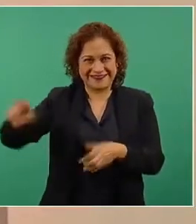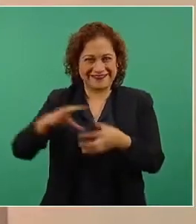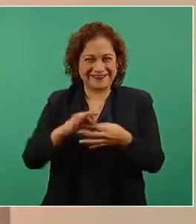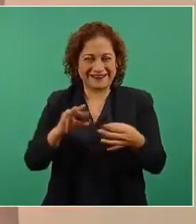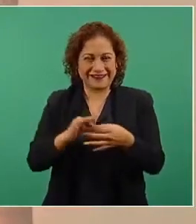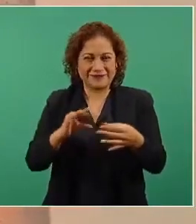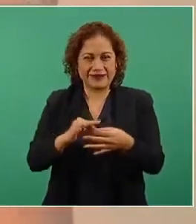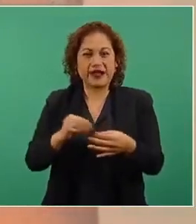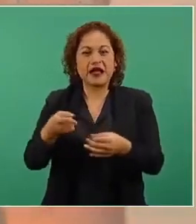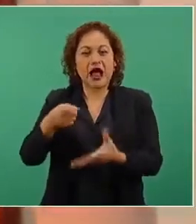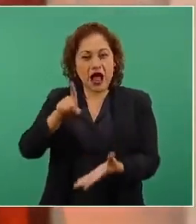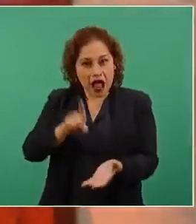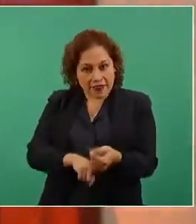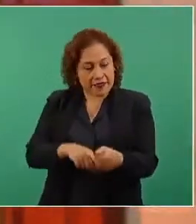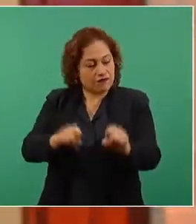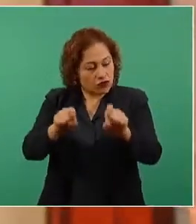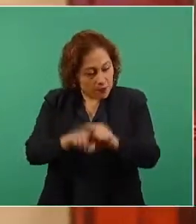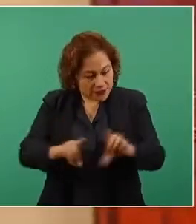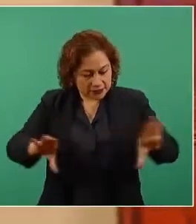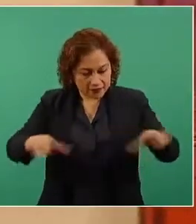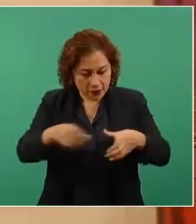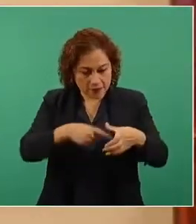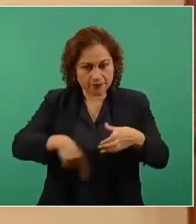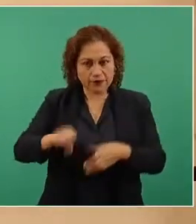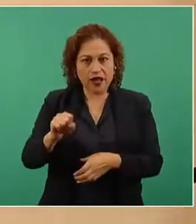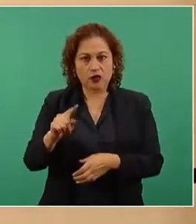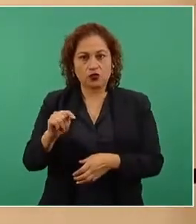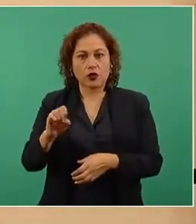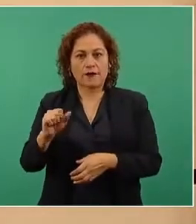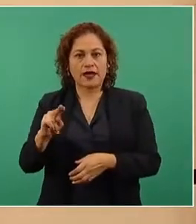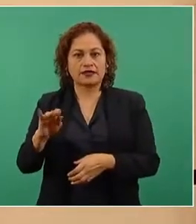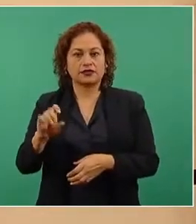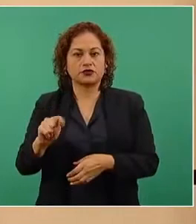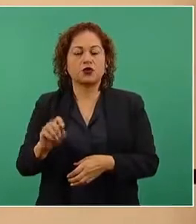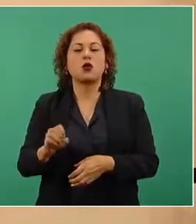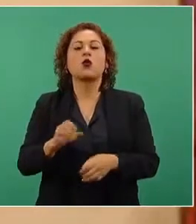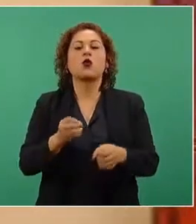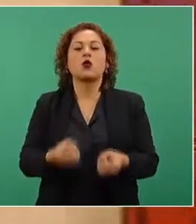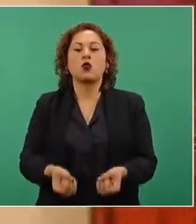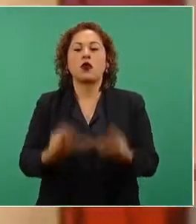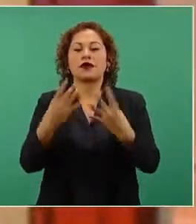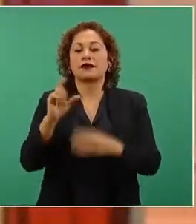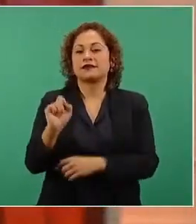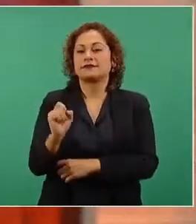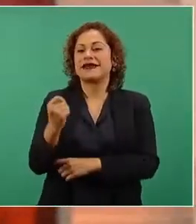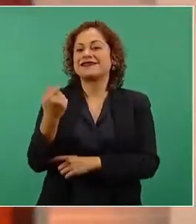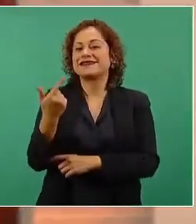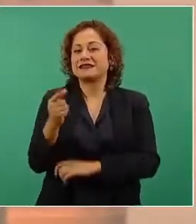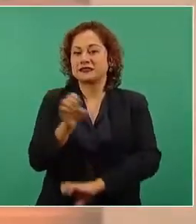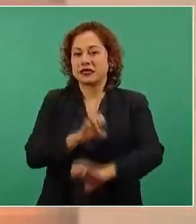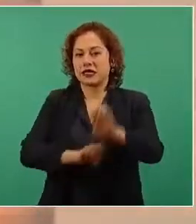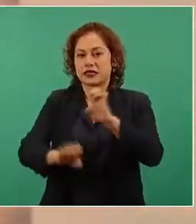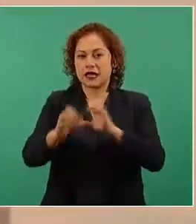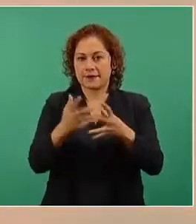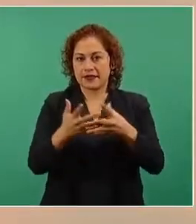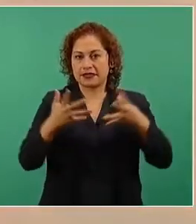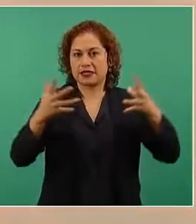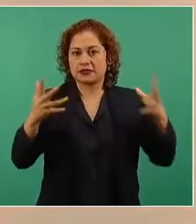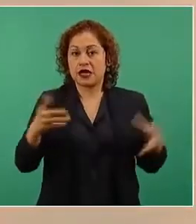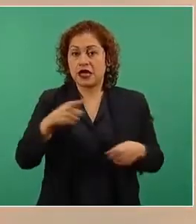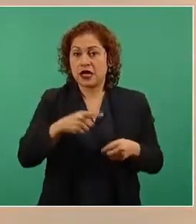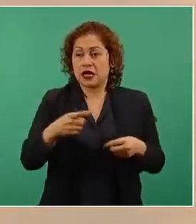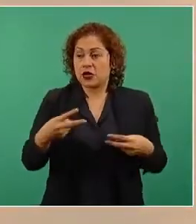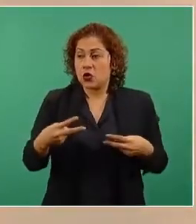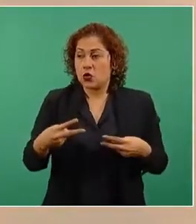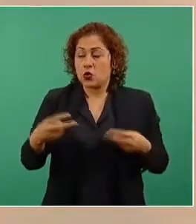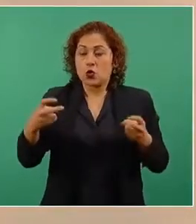autoabasto, realmente son 27 grandes corporativos que consumen la mitad de la electricidad de esos